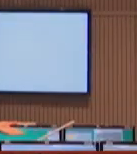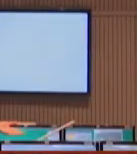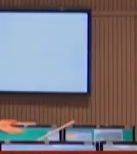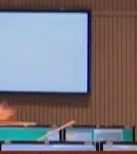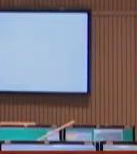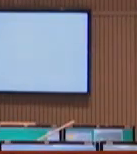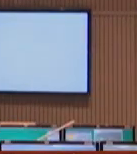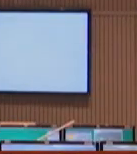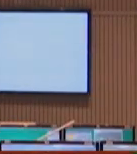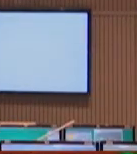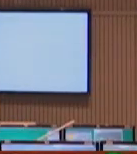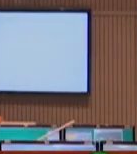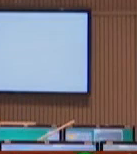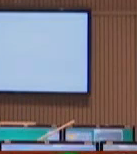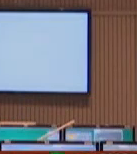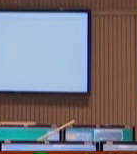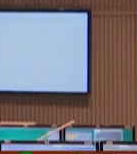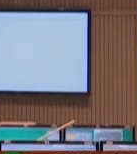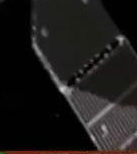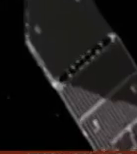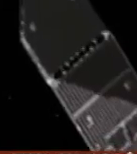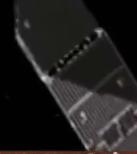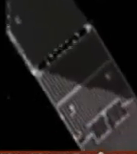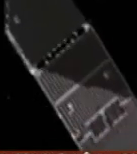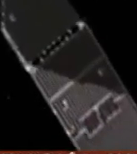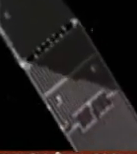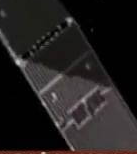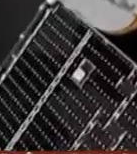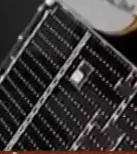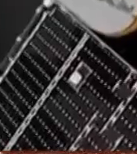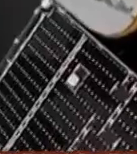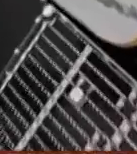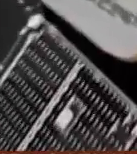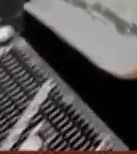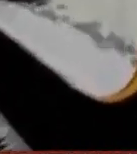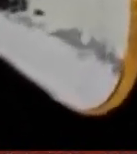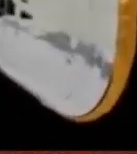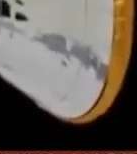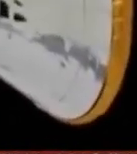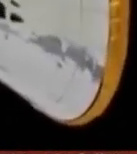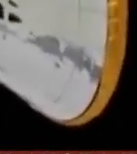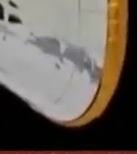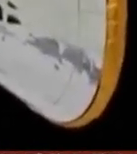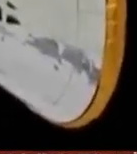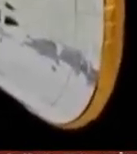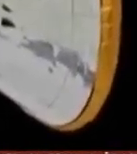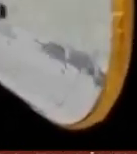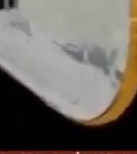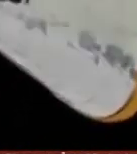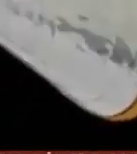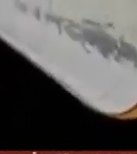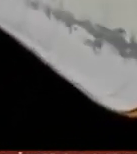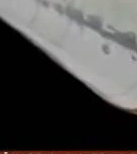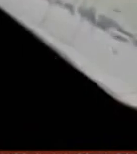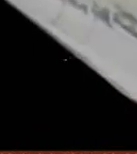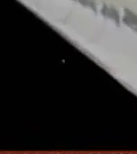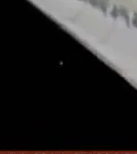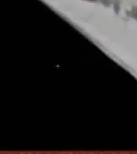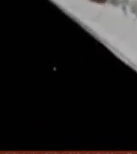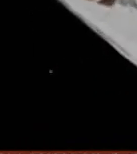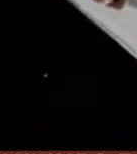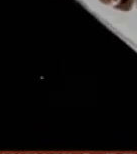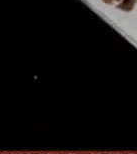lograron su objetivo y se encuentran en la órbita alrededor del planeta rojo por lo que Europa tiene ya dos satélites